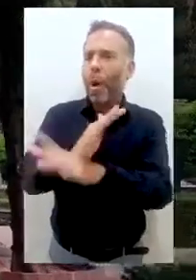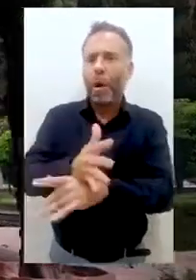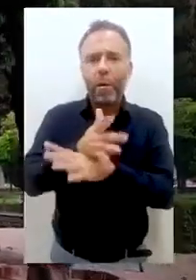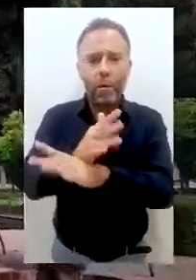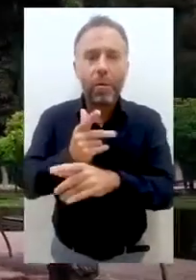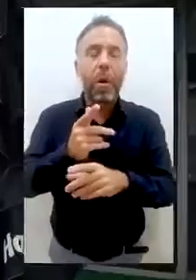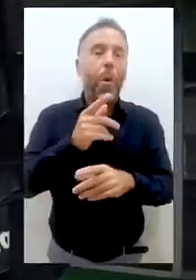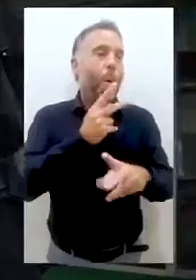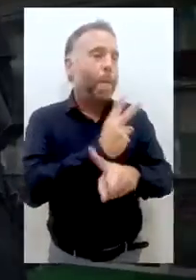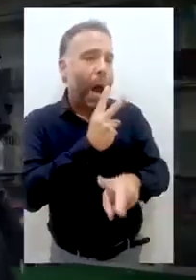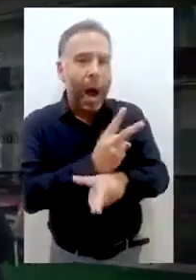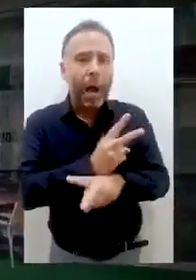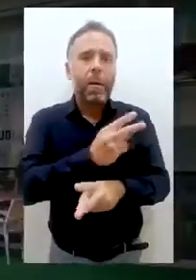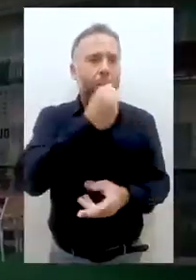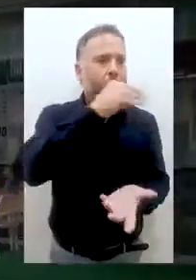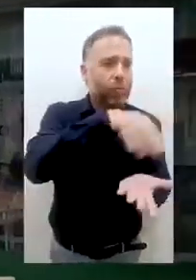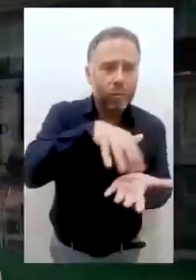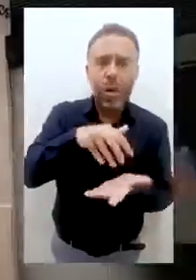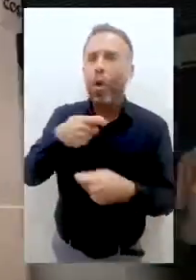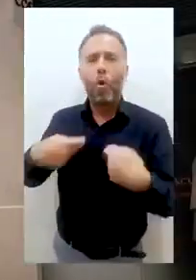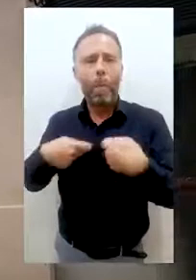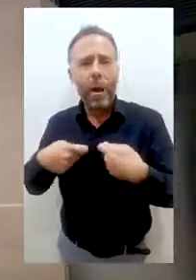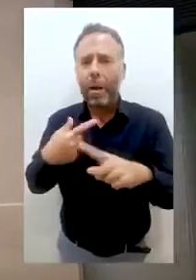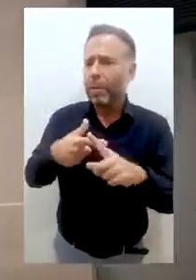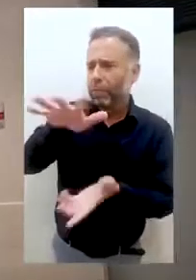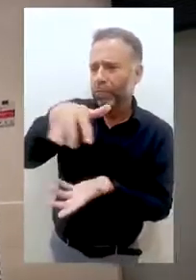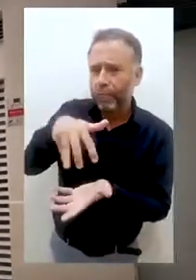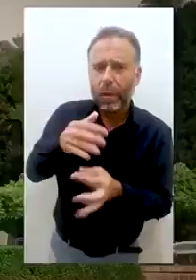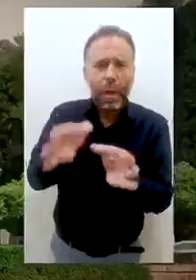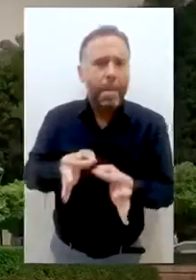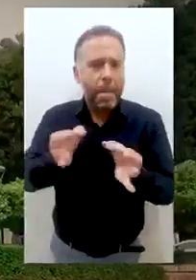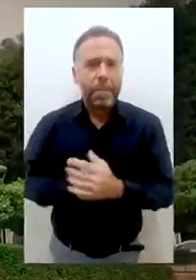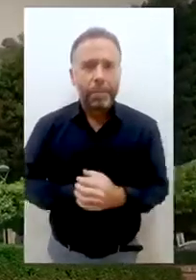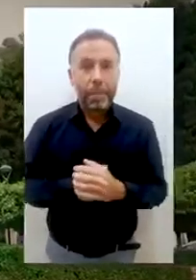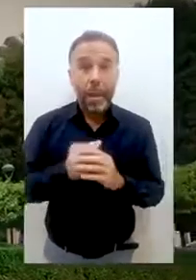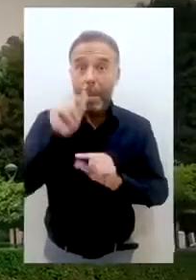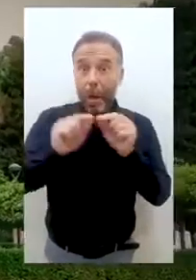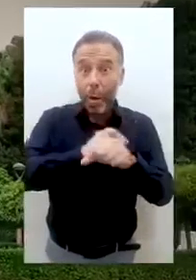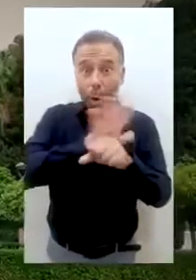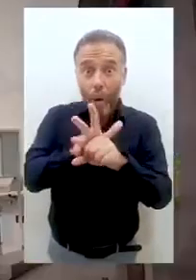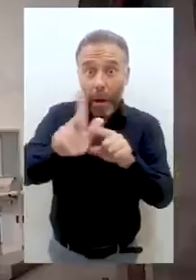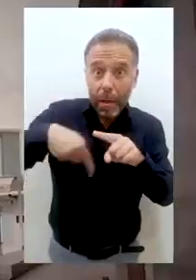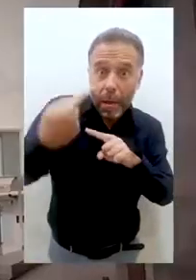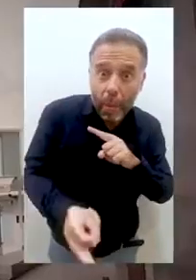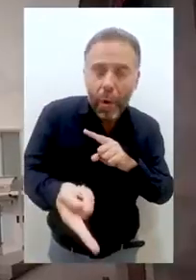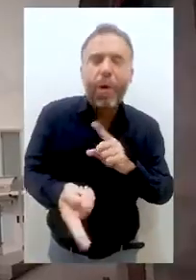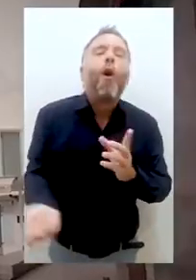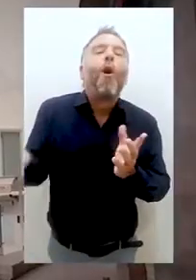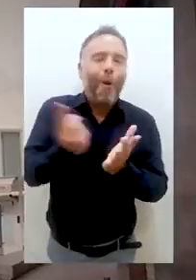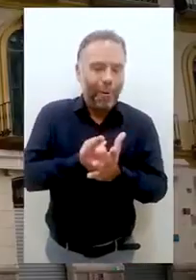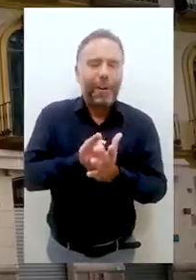infantiles, a consumir en nuestros bares y comprar en las tiendas de siempre. Cuando todo esto pase,